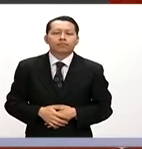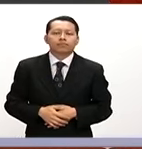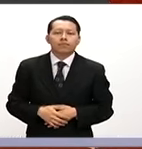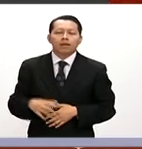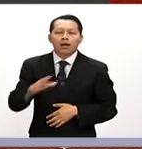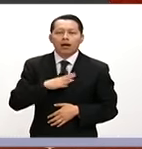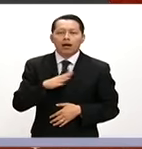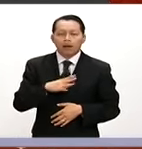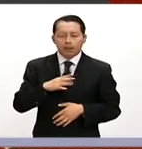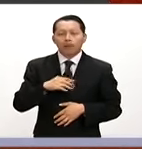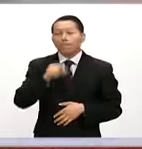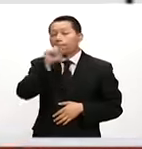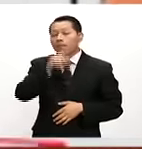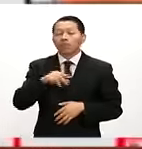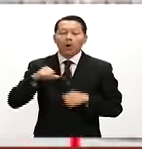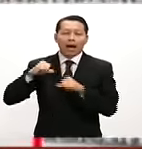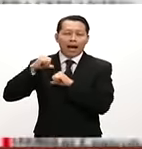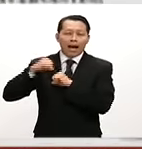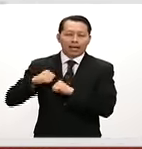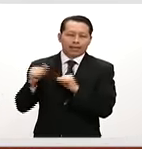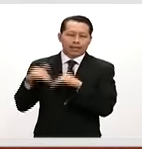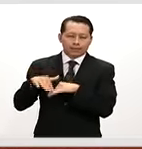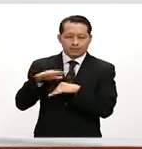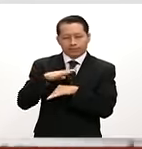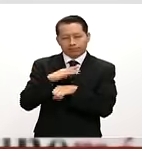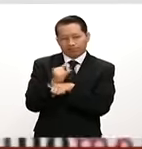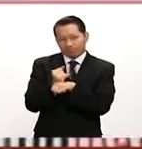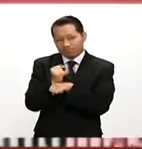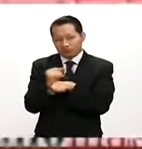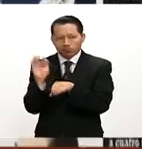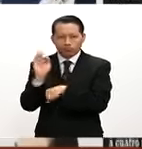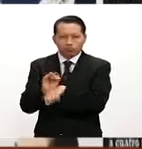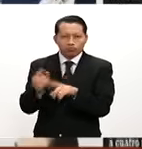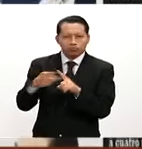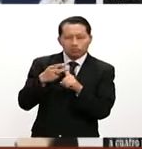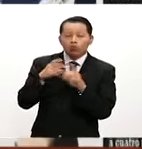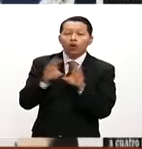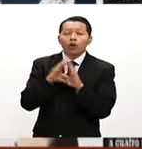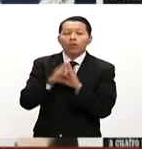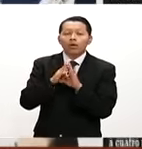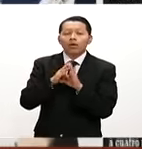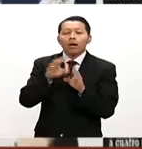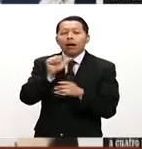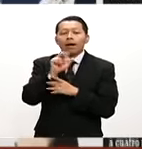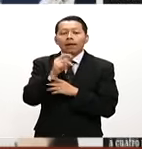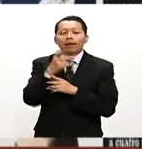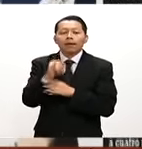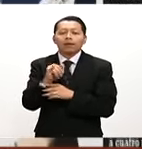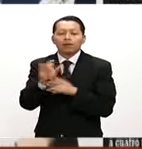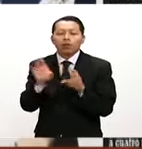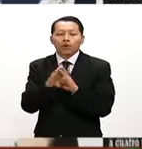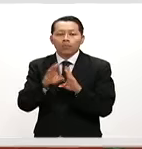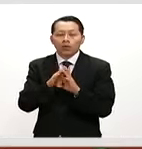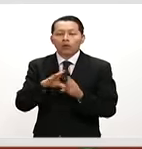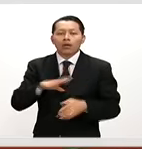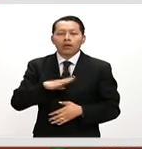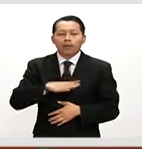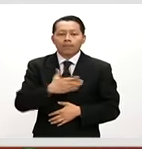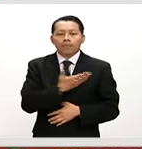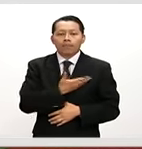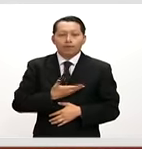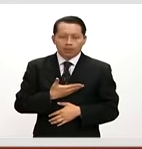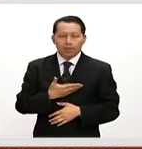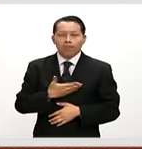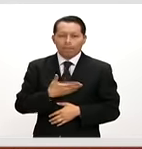Elementos de la Agencia de Investigación Criminal de la Procuraduría General de la República detuvieron a Naim Libien Tella, presidente del